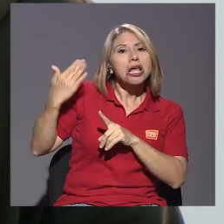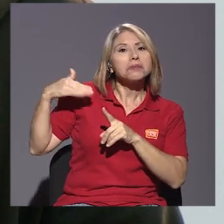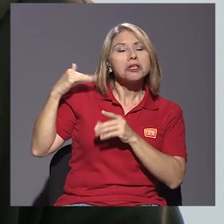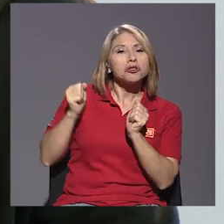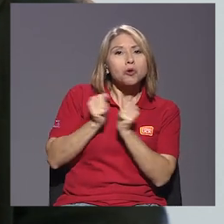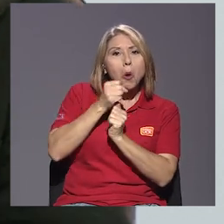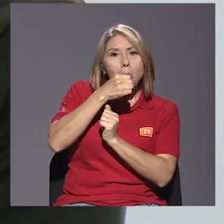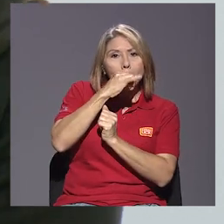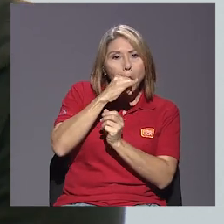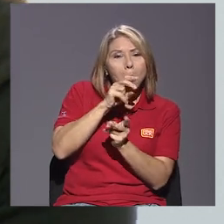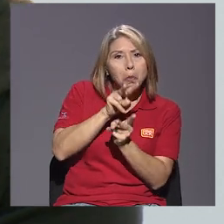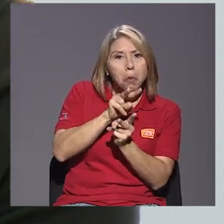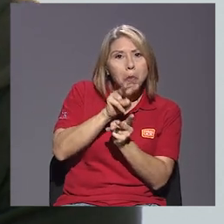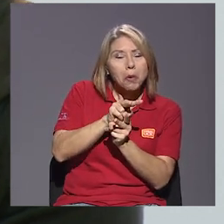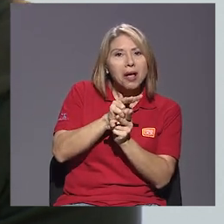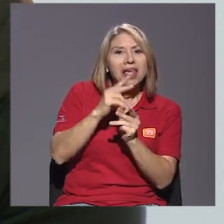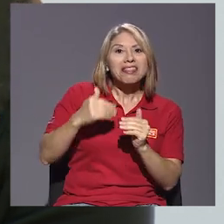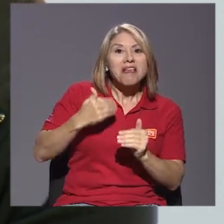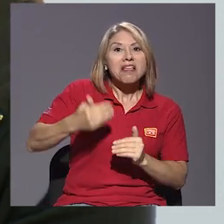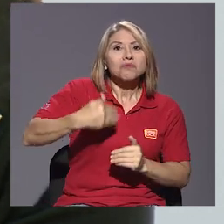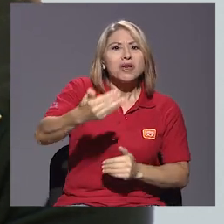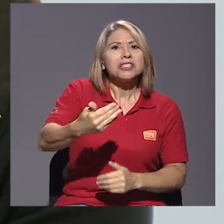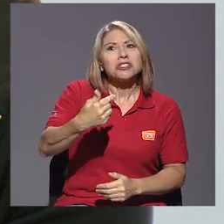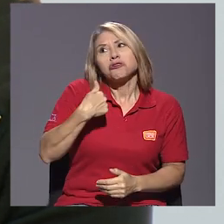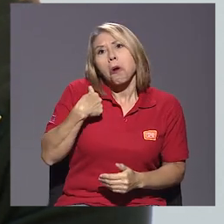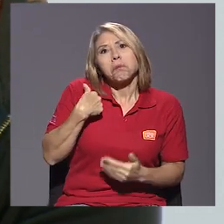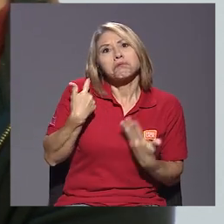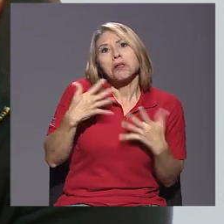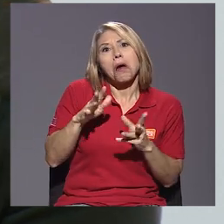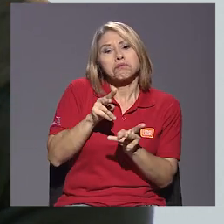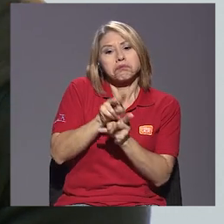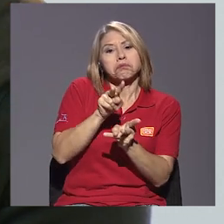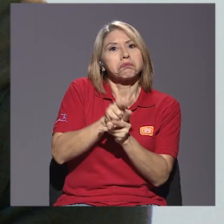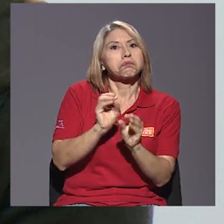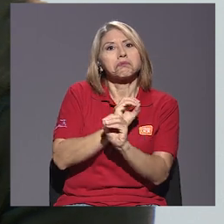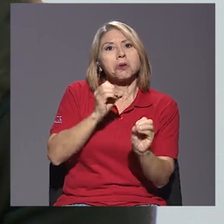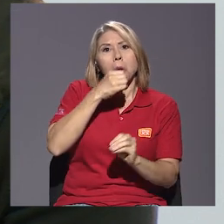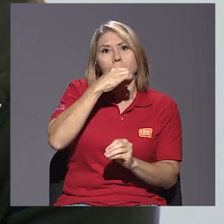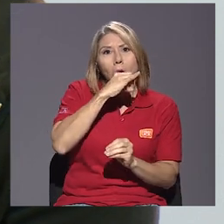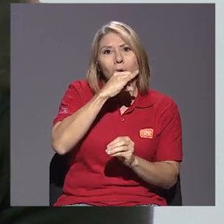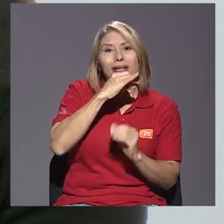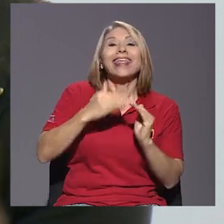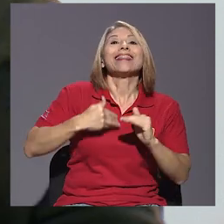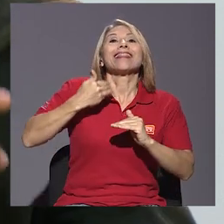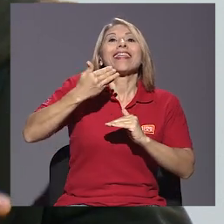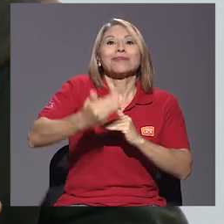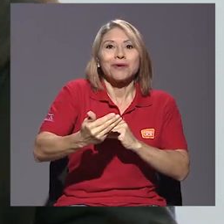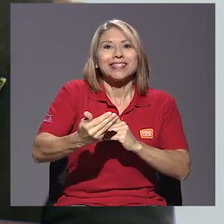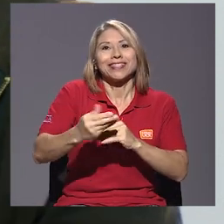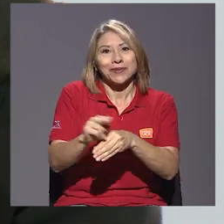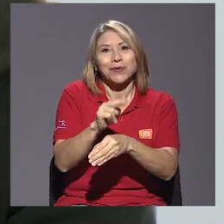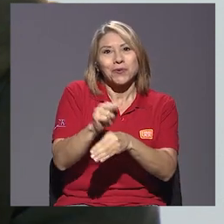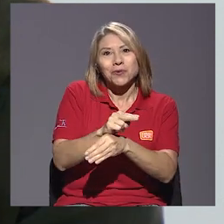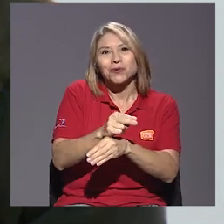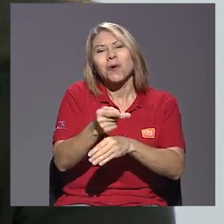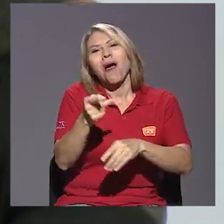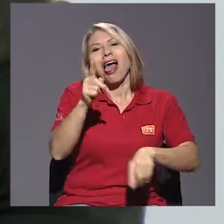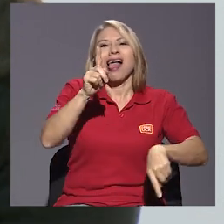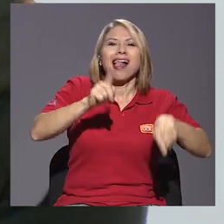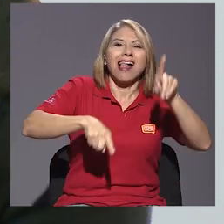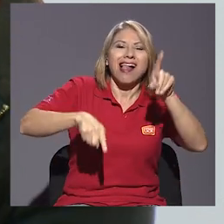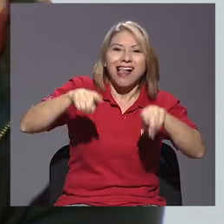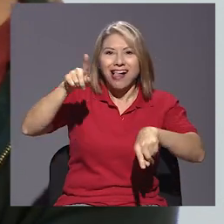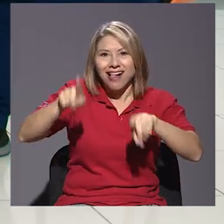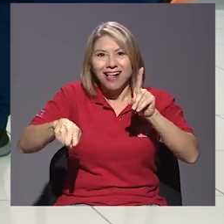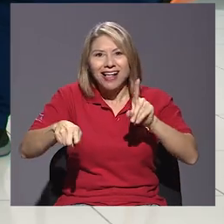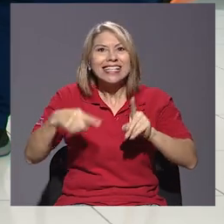penchar sin condón y luego ponérmelo. O ahí si pasamos otra cosa, no me lo pongo. O sea, siempre